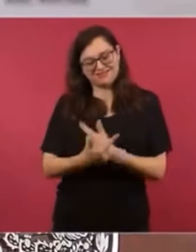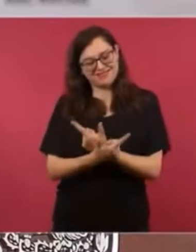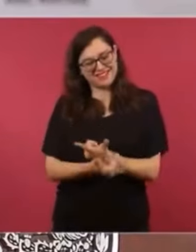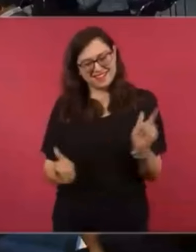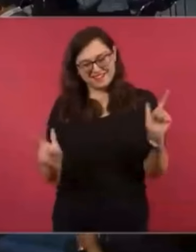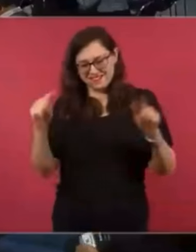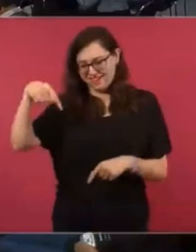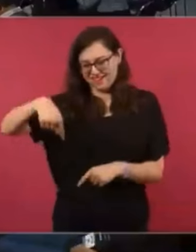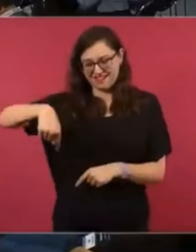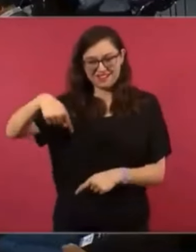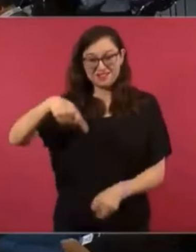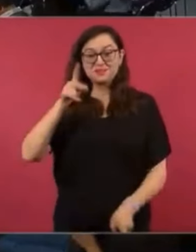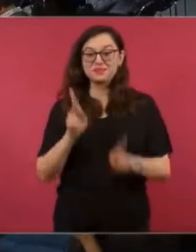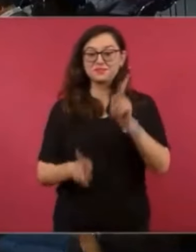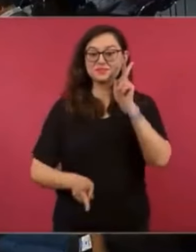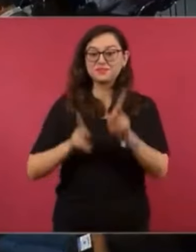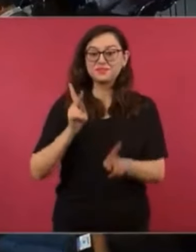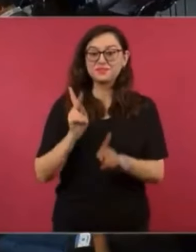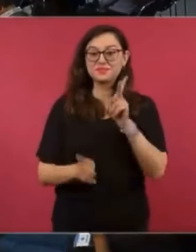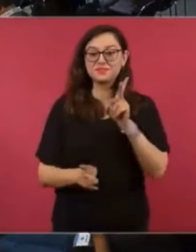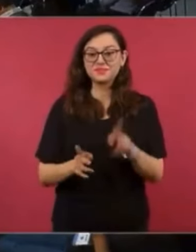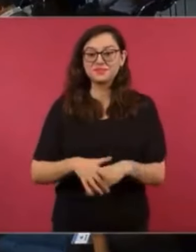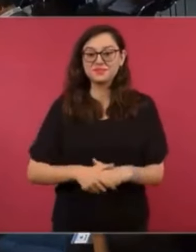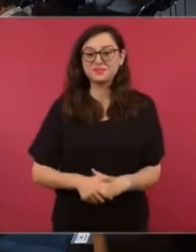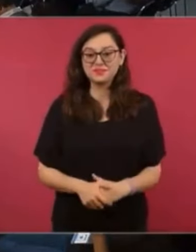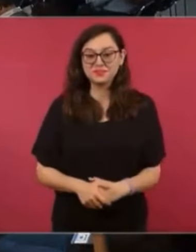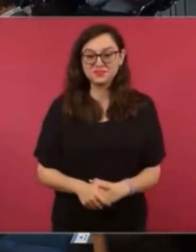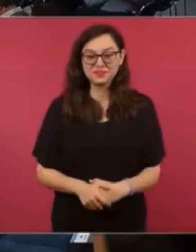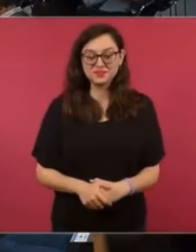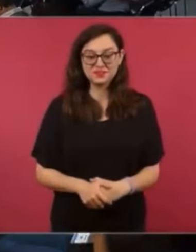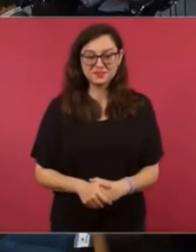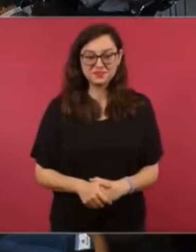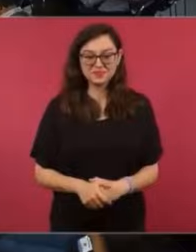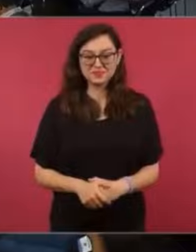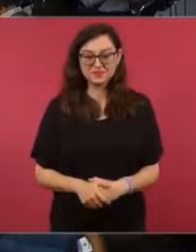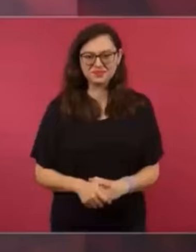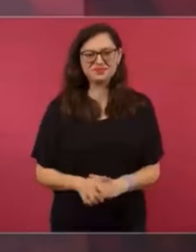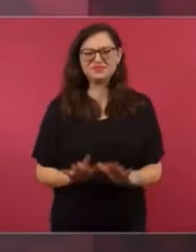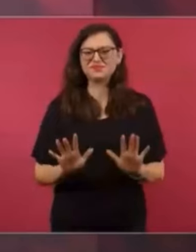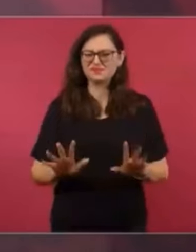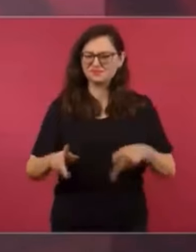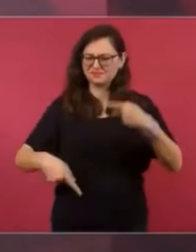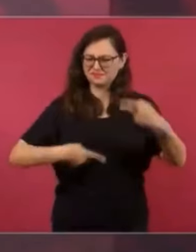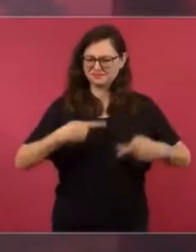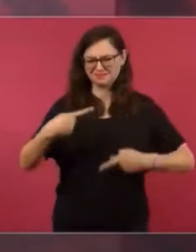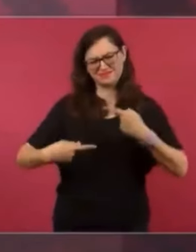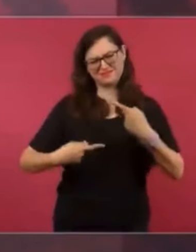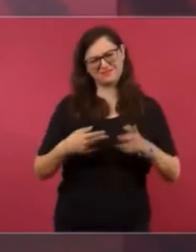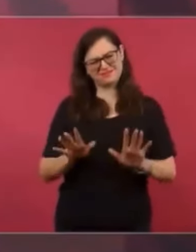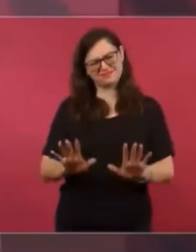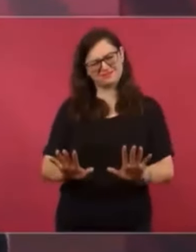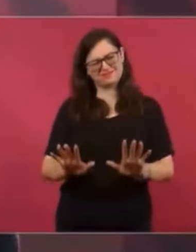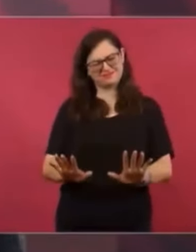¿Felicitaría? Sí, que... ¿Felicitaría la verdad? Eso es... Ya no pregunten tanto. Gracias.